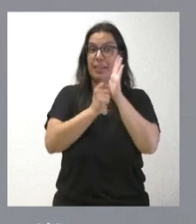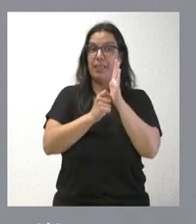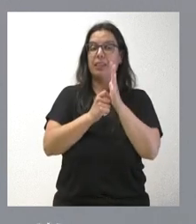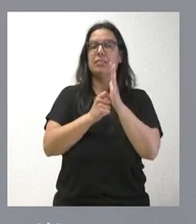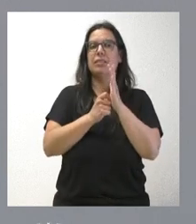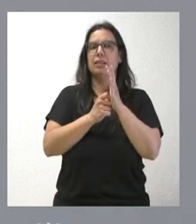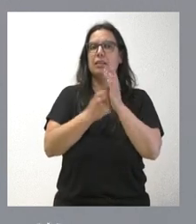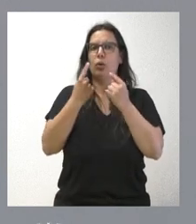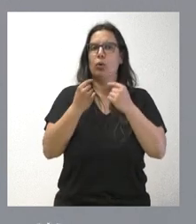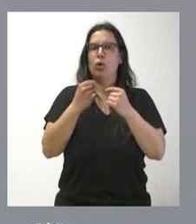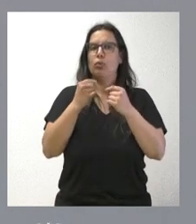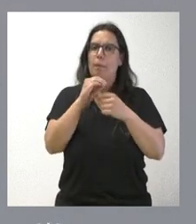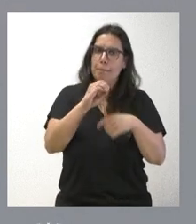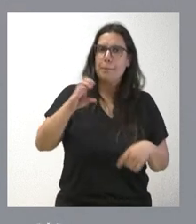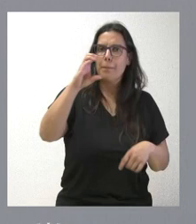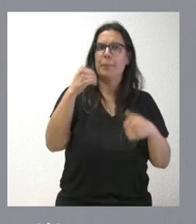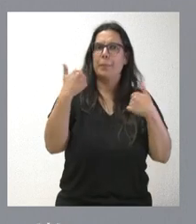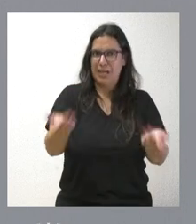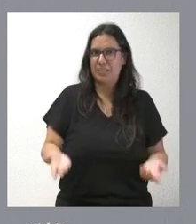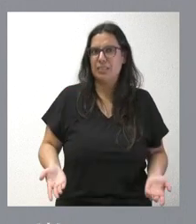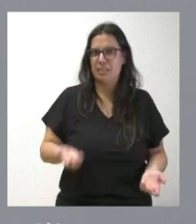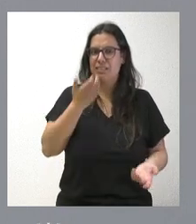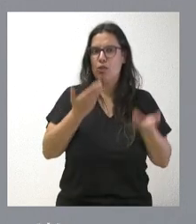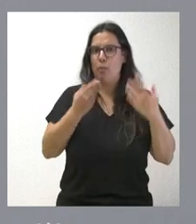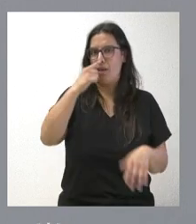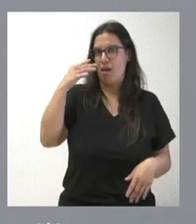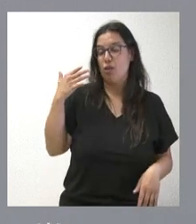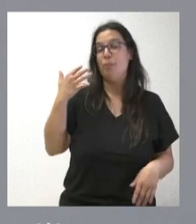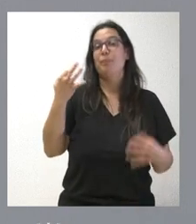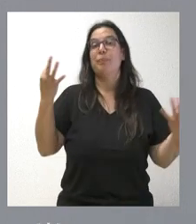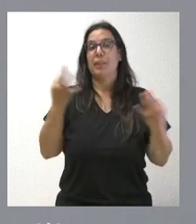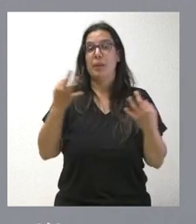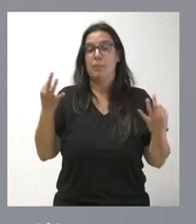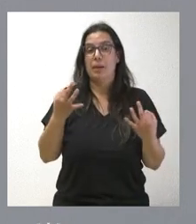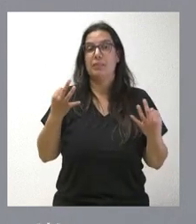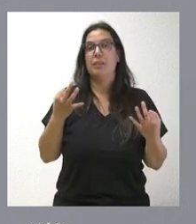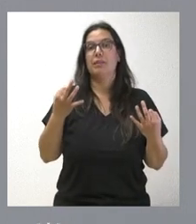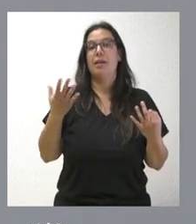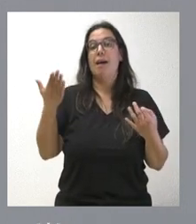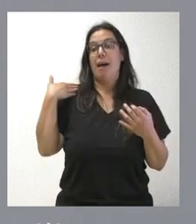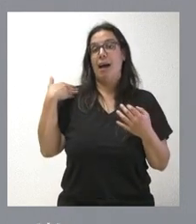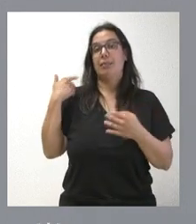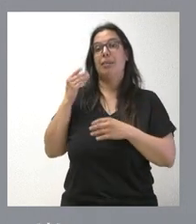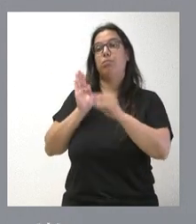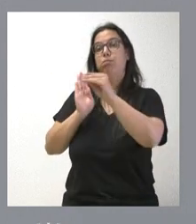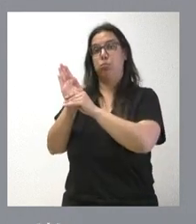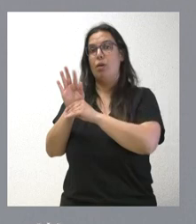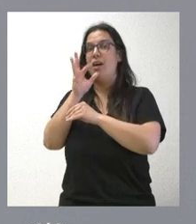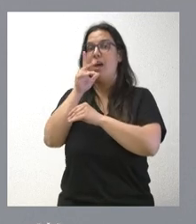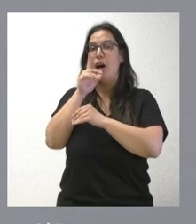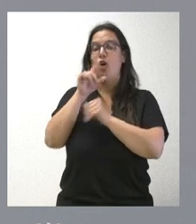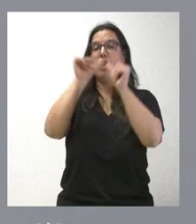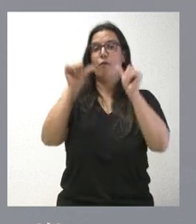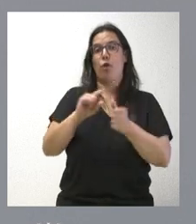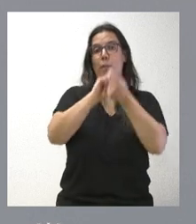incluso se han reforzado con más importe que en ocasiones anteriores ocurre que en algún momento son líneas en concurrencia competitiva y, por tanto,